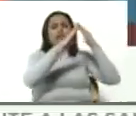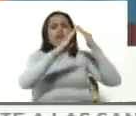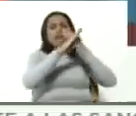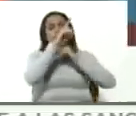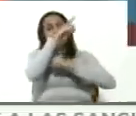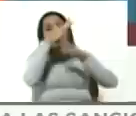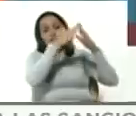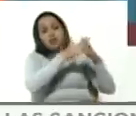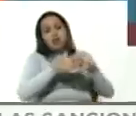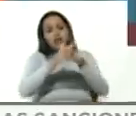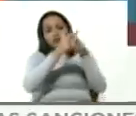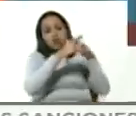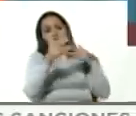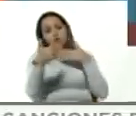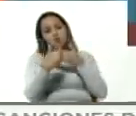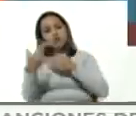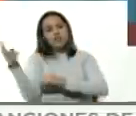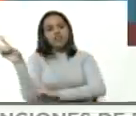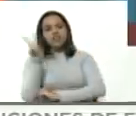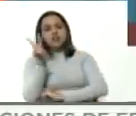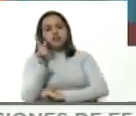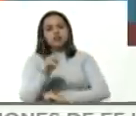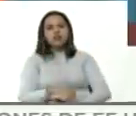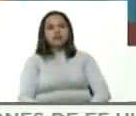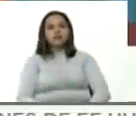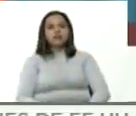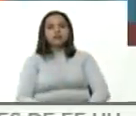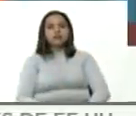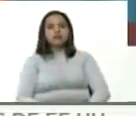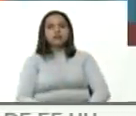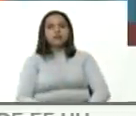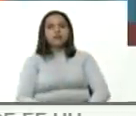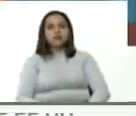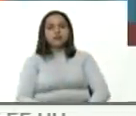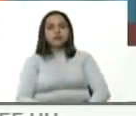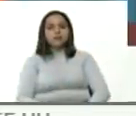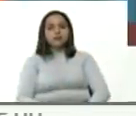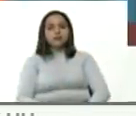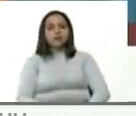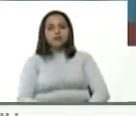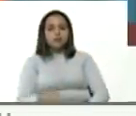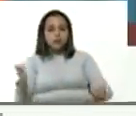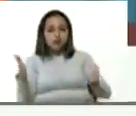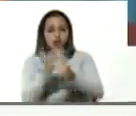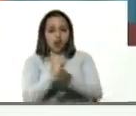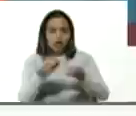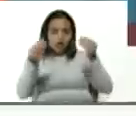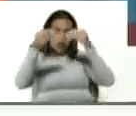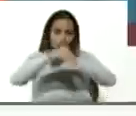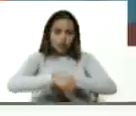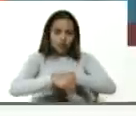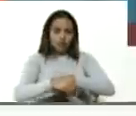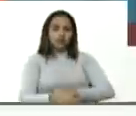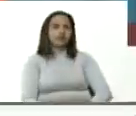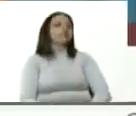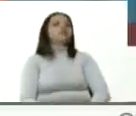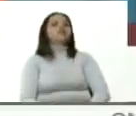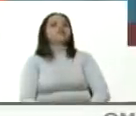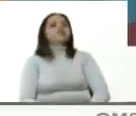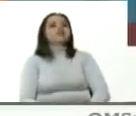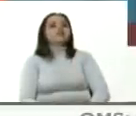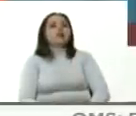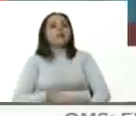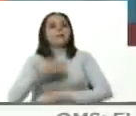Estados Unidos contra nuestro país de manera conjunta hemos alcanzado recientemente un acuerdo para la